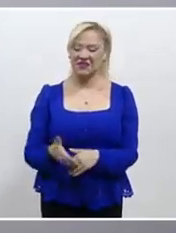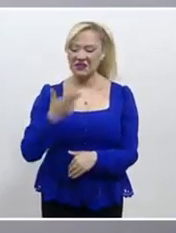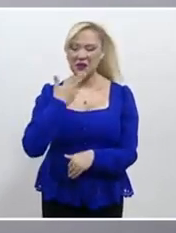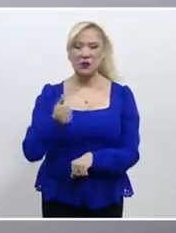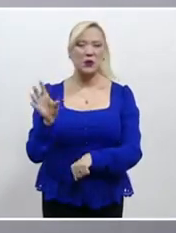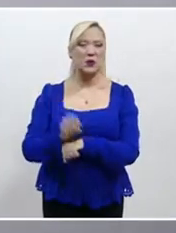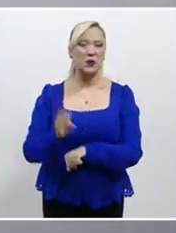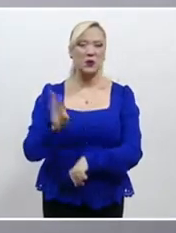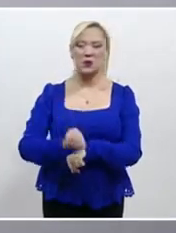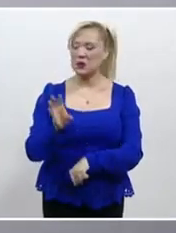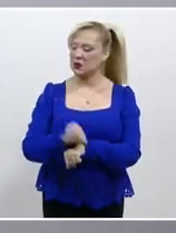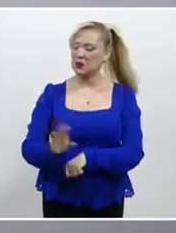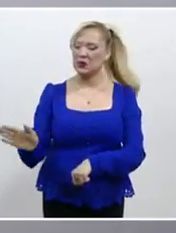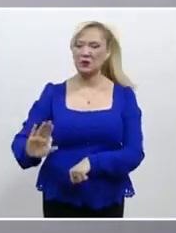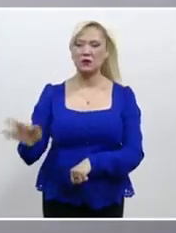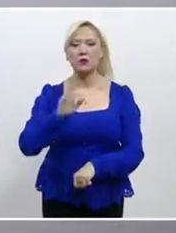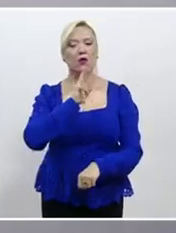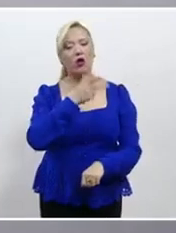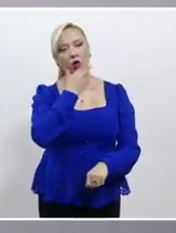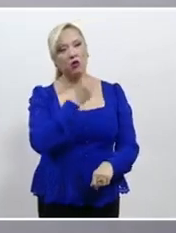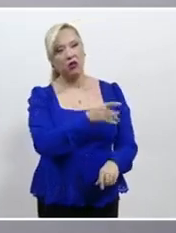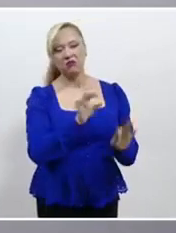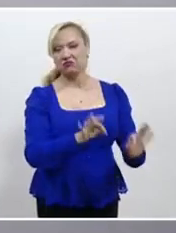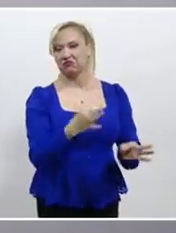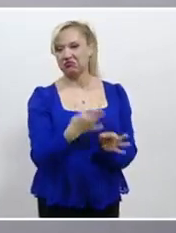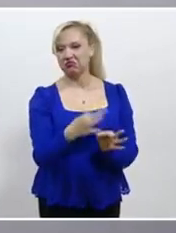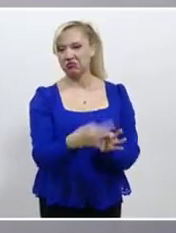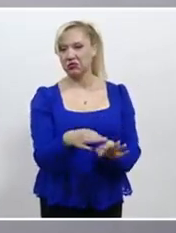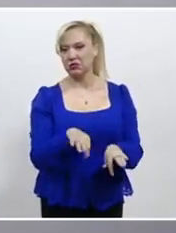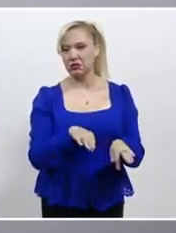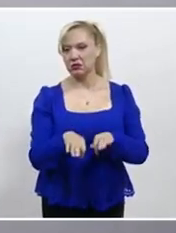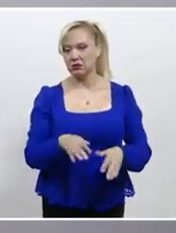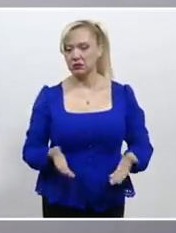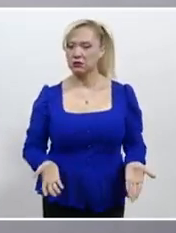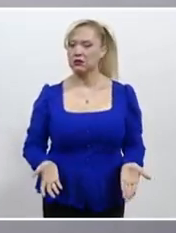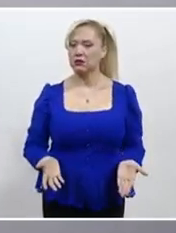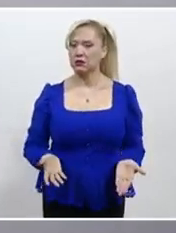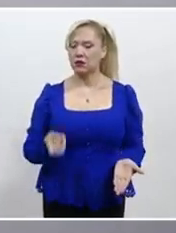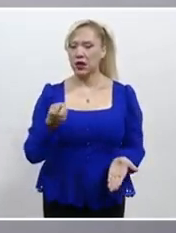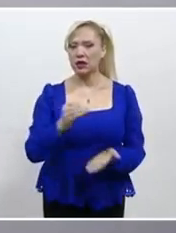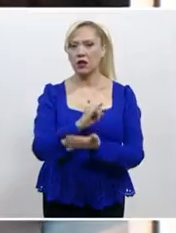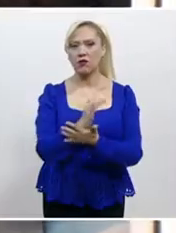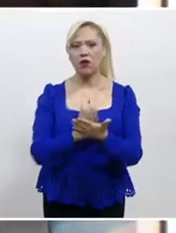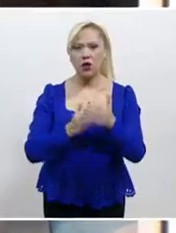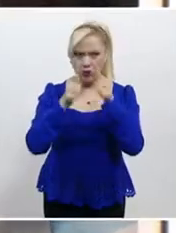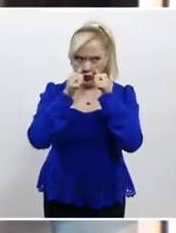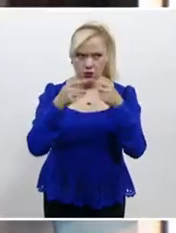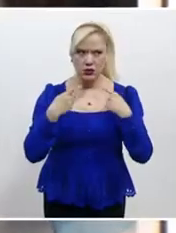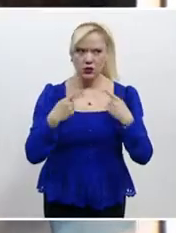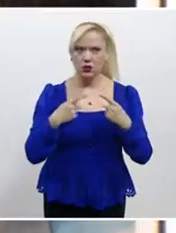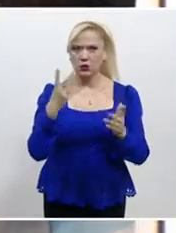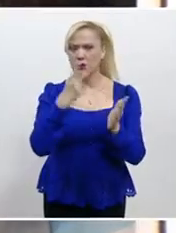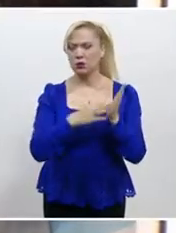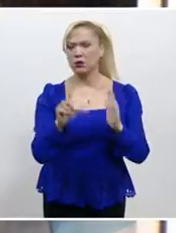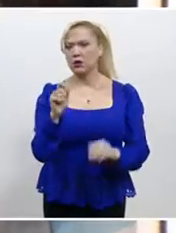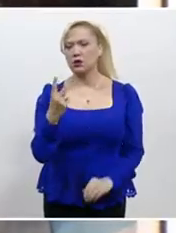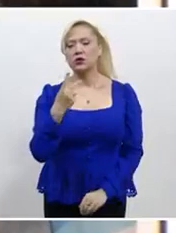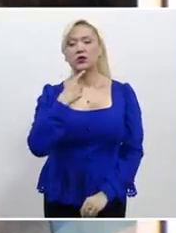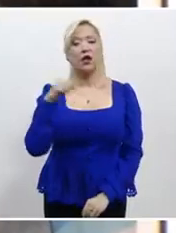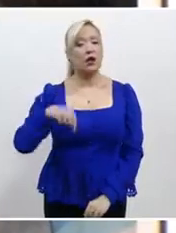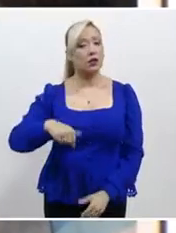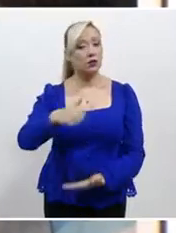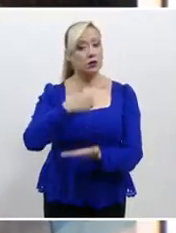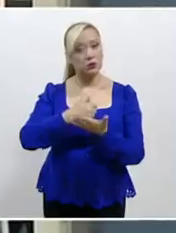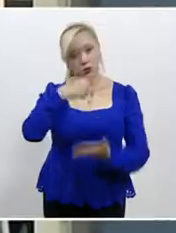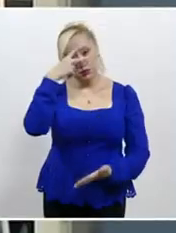misma forma que los hombres. Al presentar el informe de casos de atención ciudadana 2022, señaló que en la capital del país